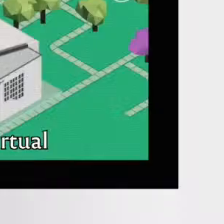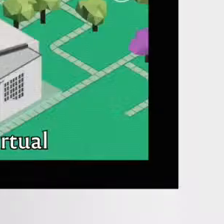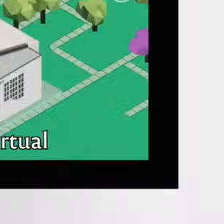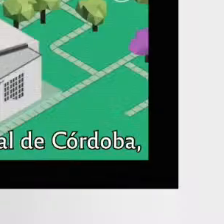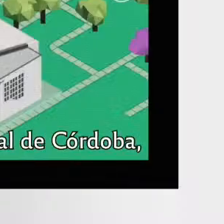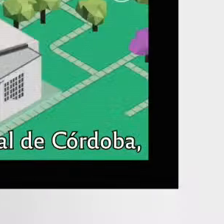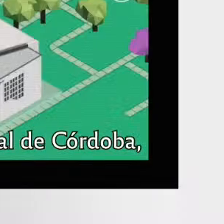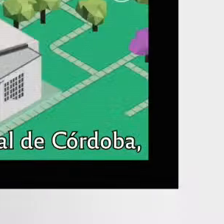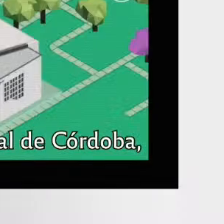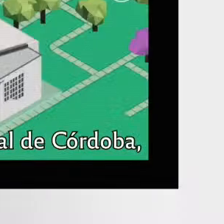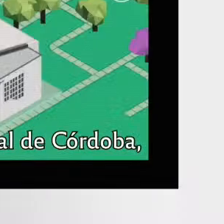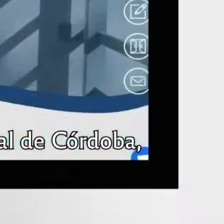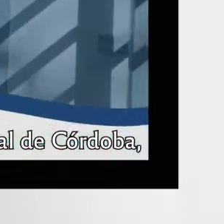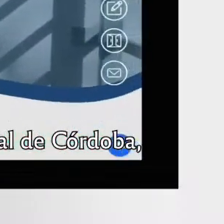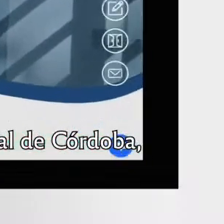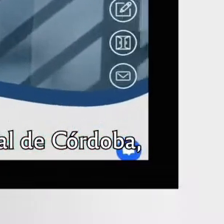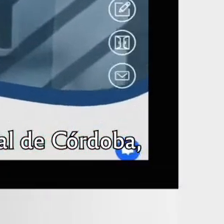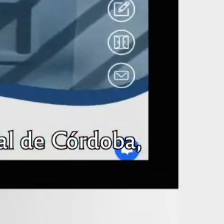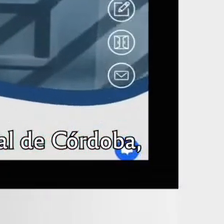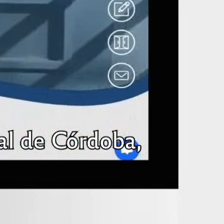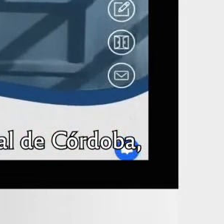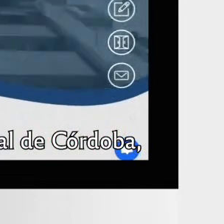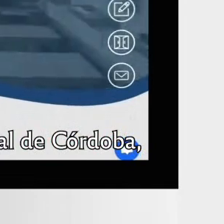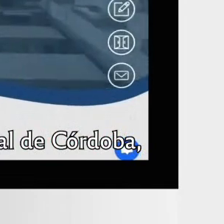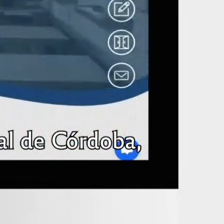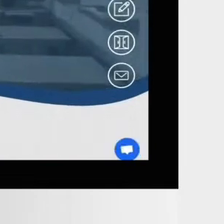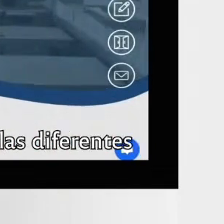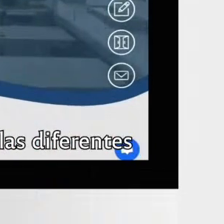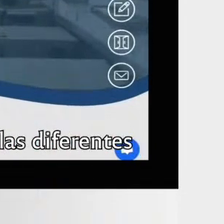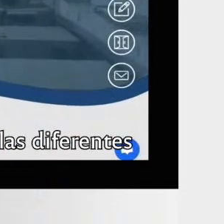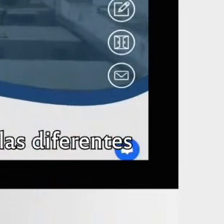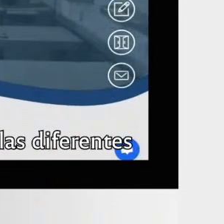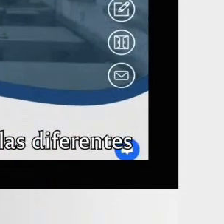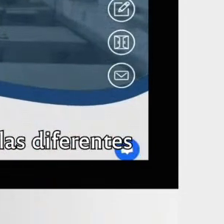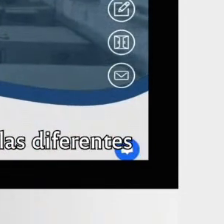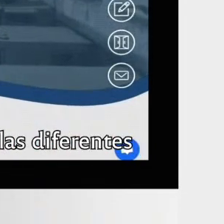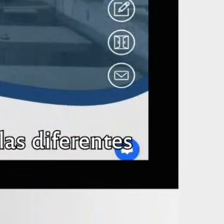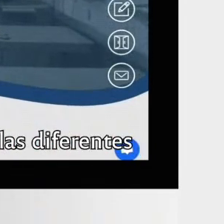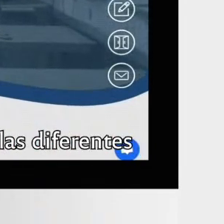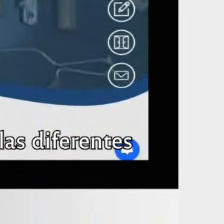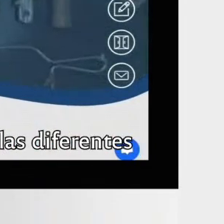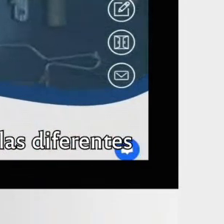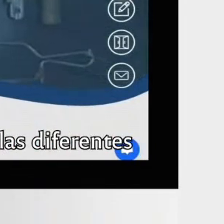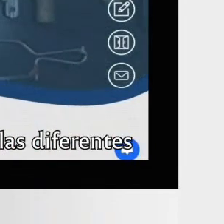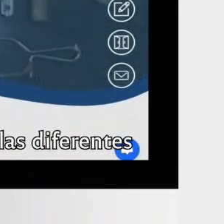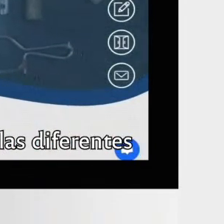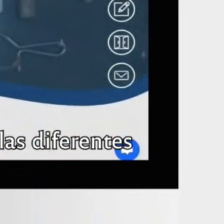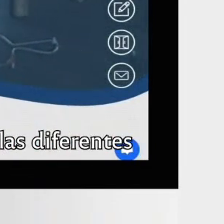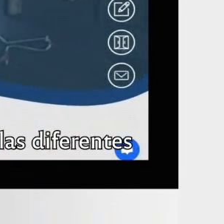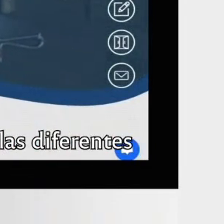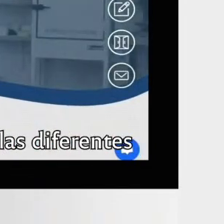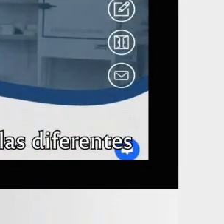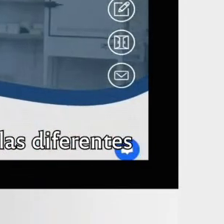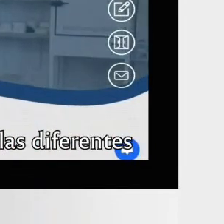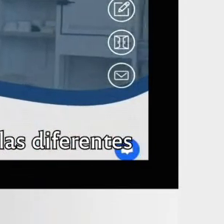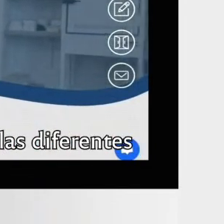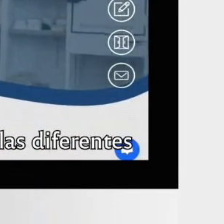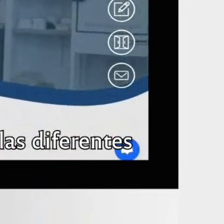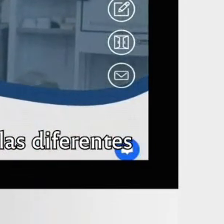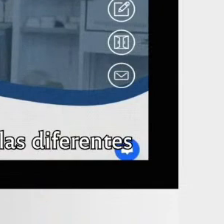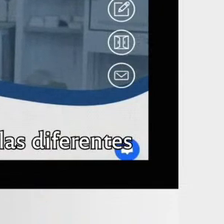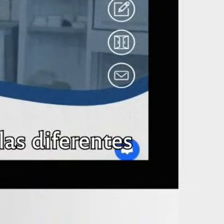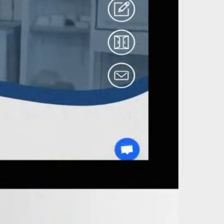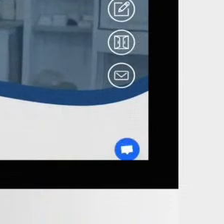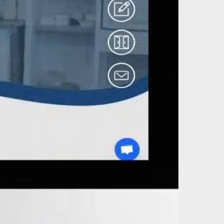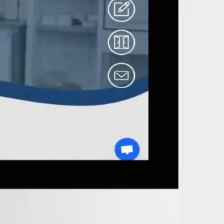puedas aprovechar y conocer todo el contenido de la Universidad Nacional de Córdoba. Las diferentes facultades, el ejercicio de la profesión y las diferentes actividades